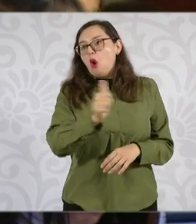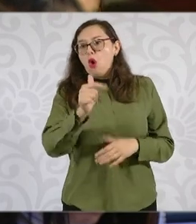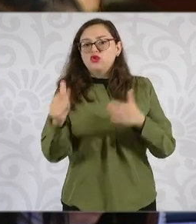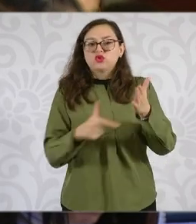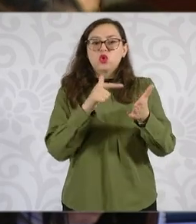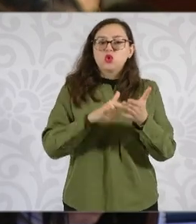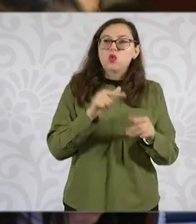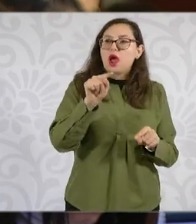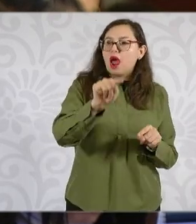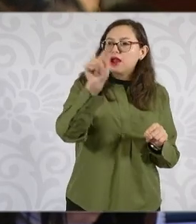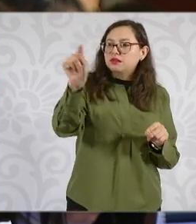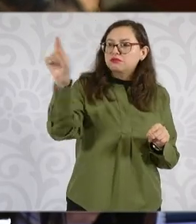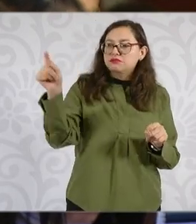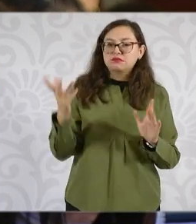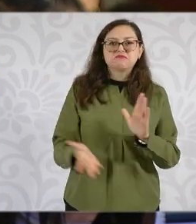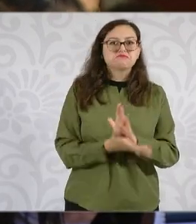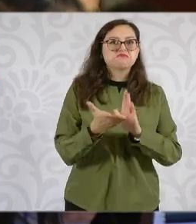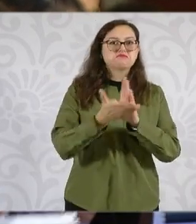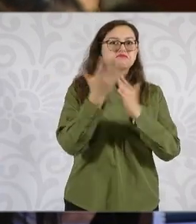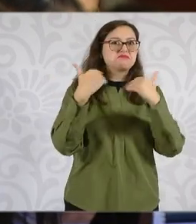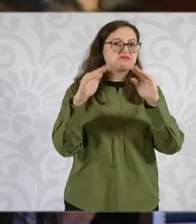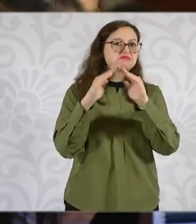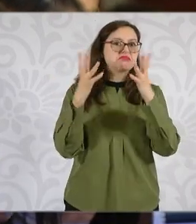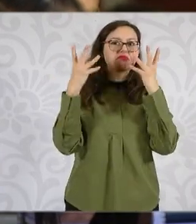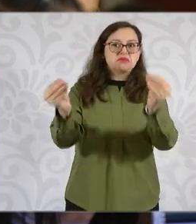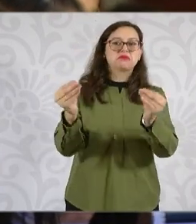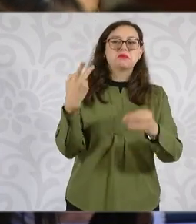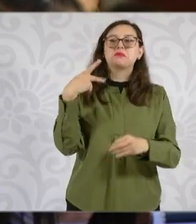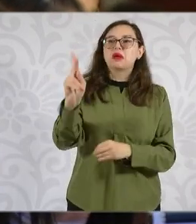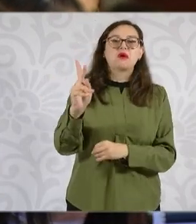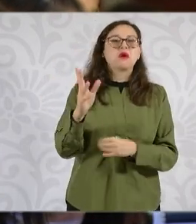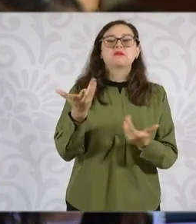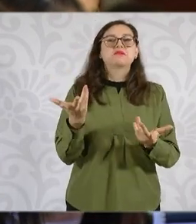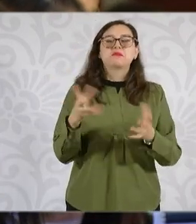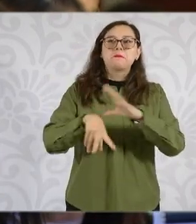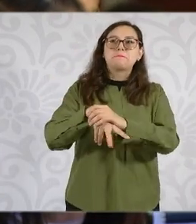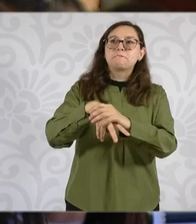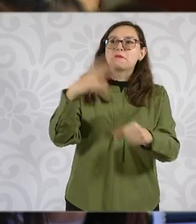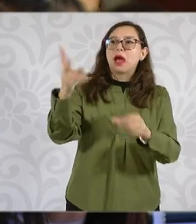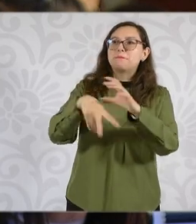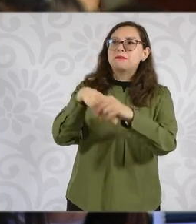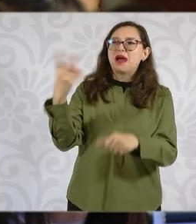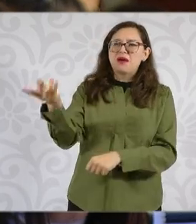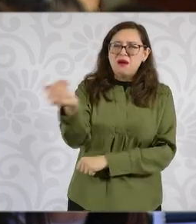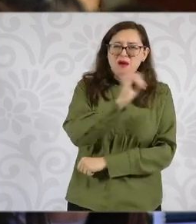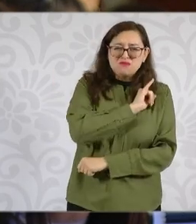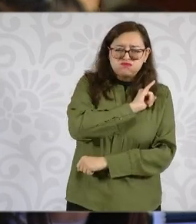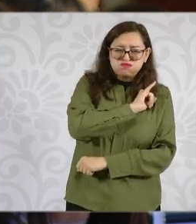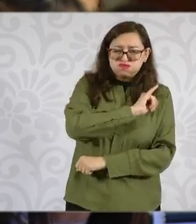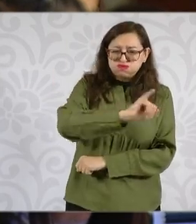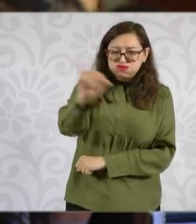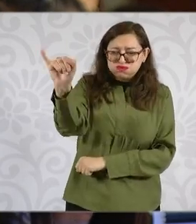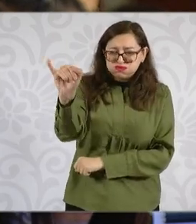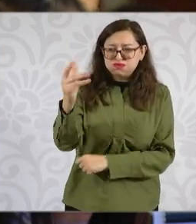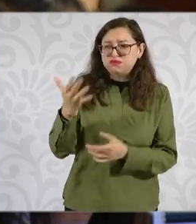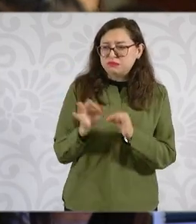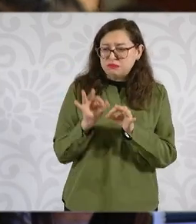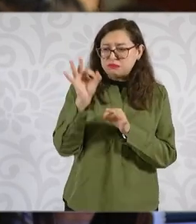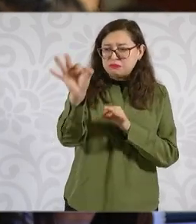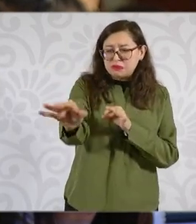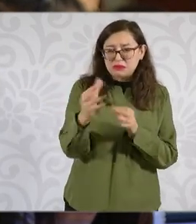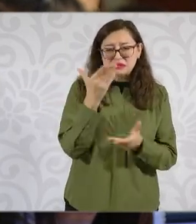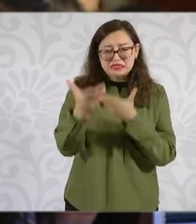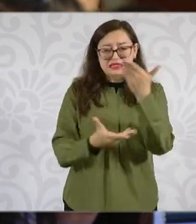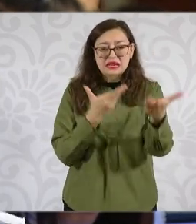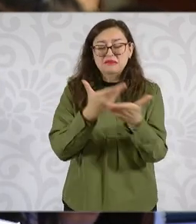solamente era especulación, se ponían a mucha distancia, tres horas del trabajo, no había servicios.